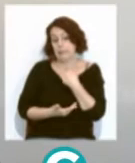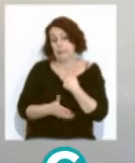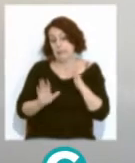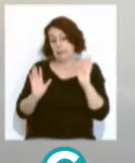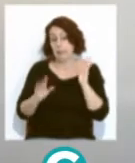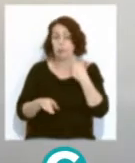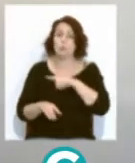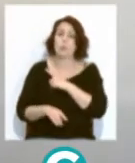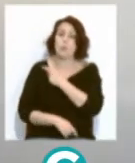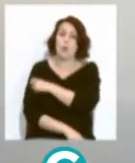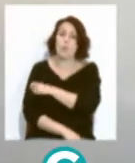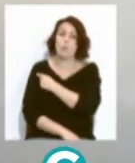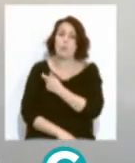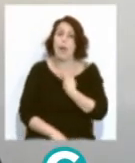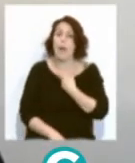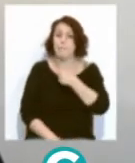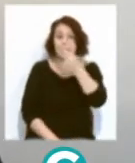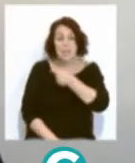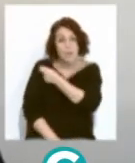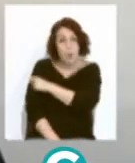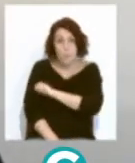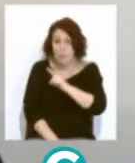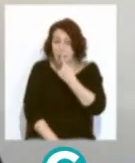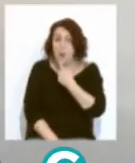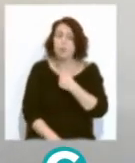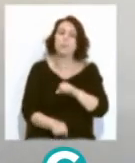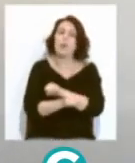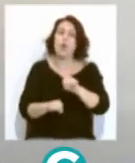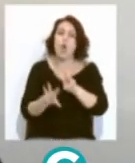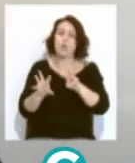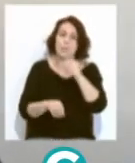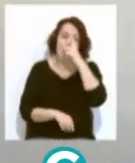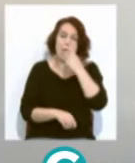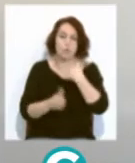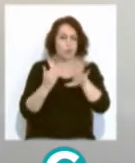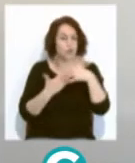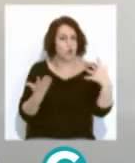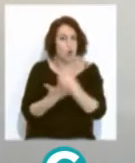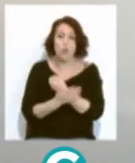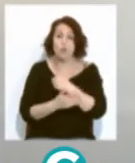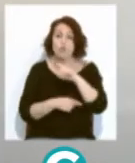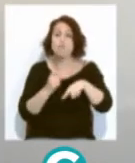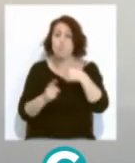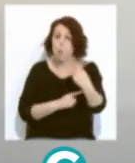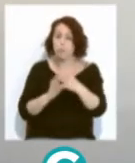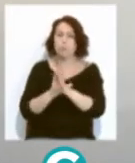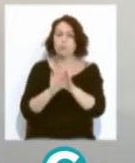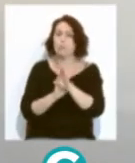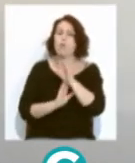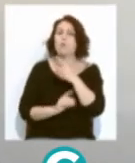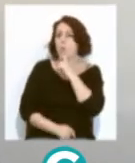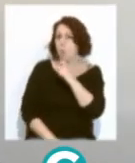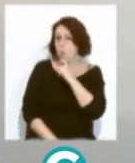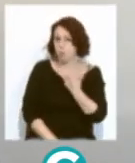tengamos vacunado o al menos llamado en primera vacuna a todos los mayores de 80 años. A continuación, continuaremos con